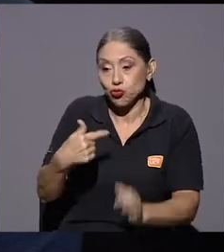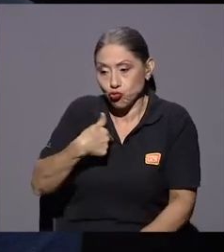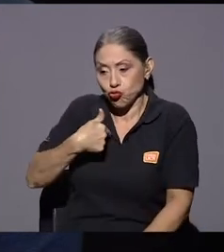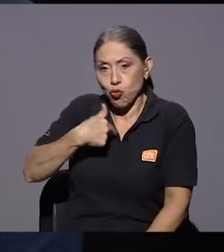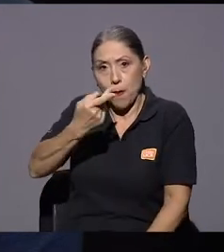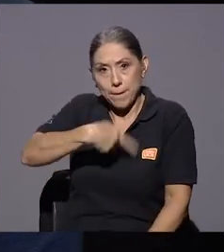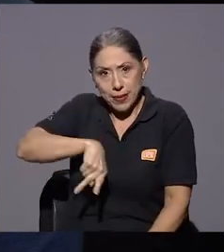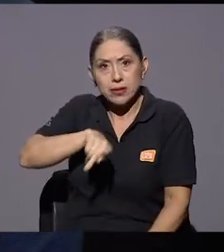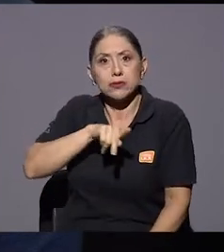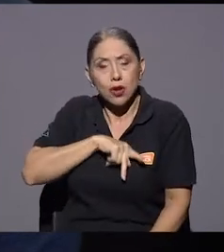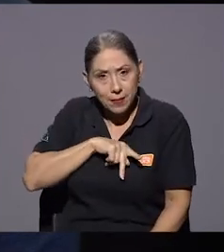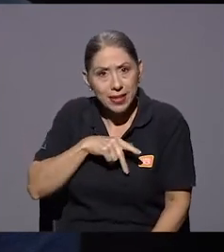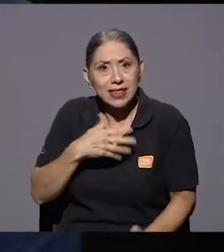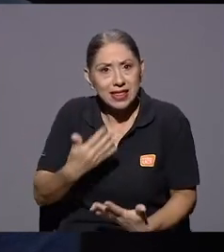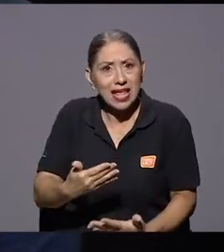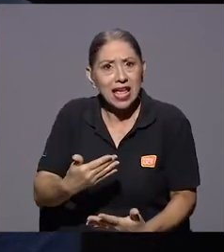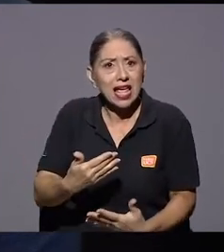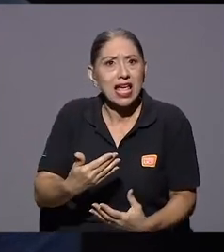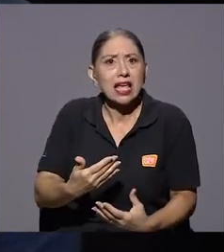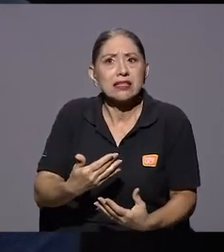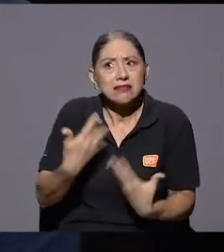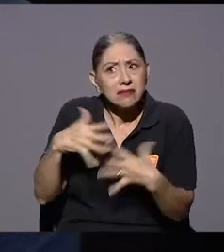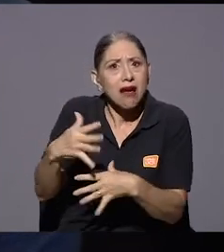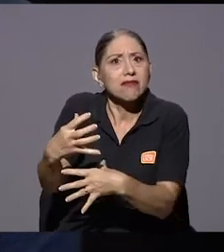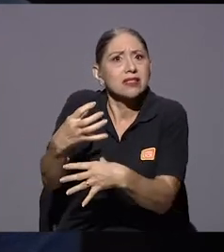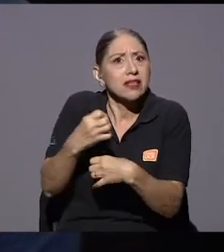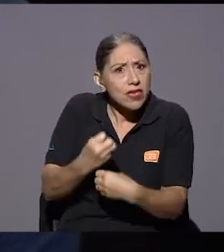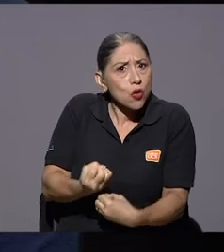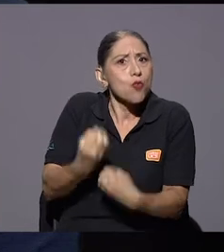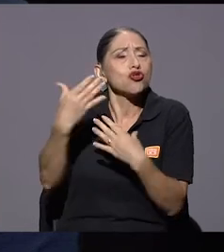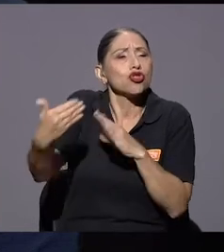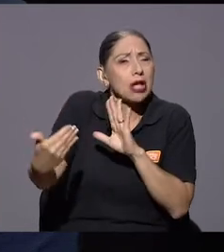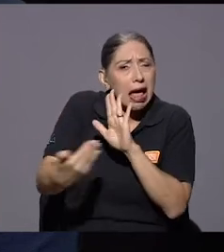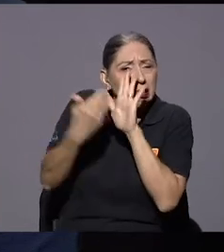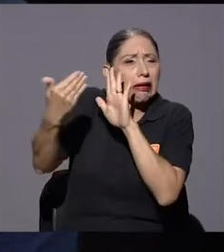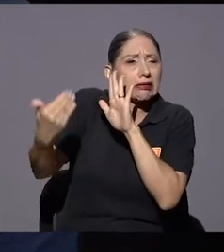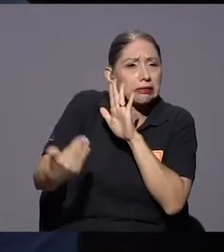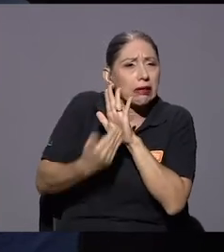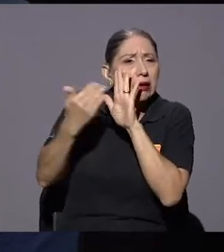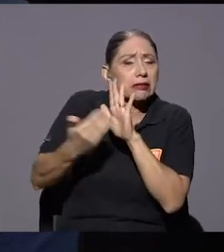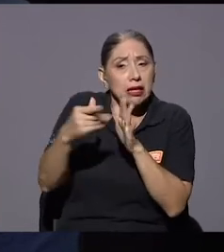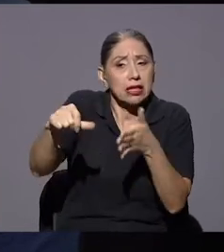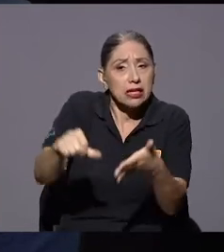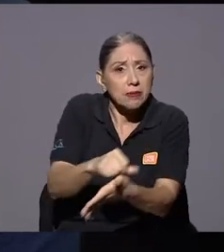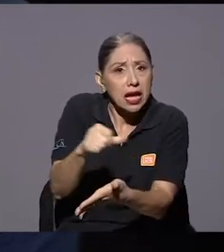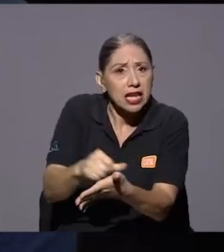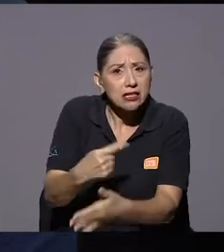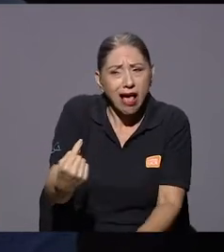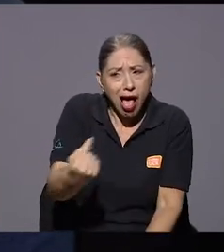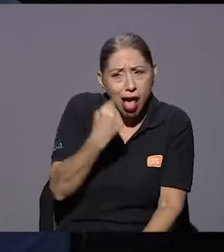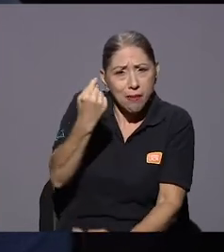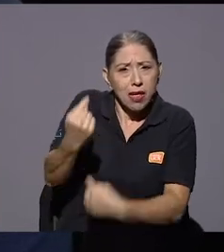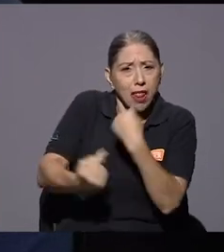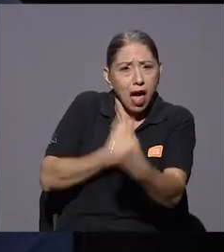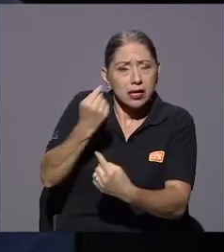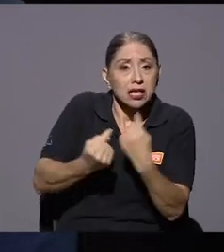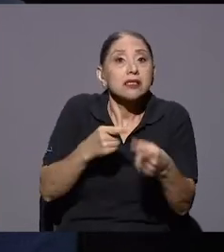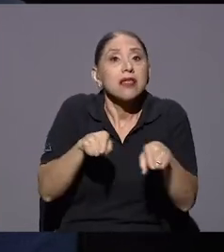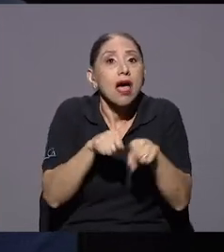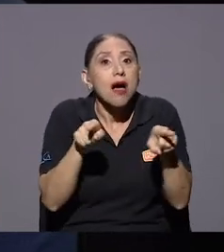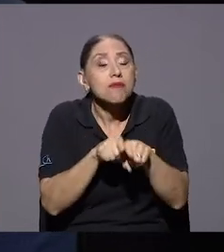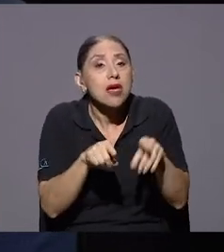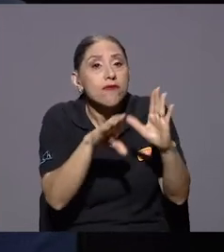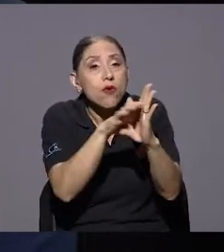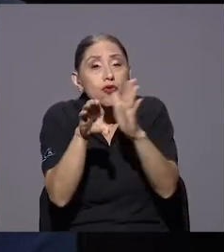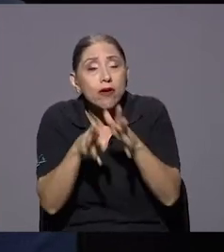yo personalmente he recibido múltiples ataques de estas páginas o sea amenazas publicación de fotografías y así básicamente todos